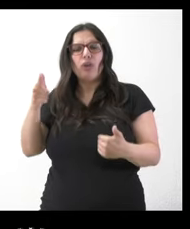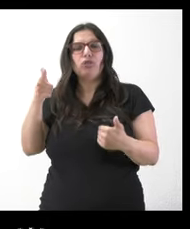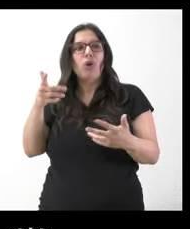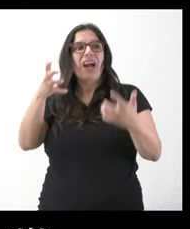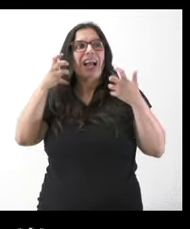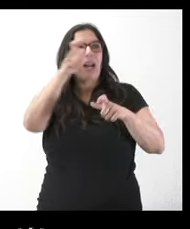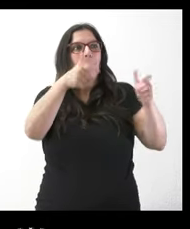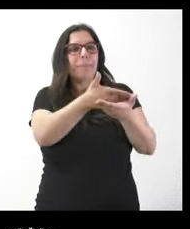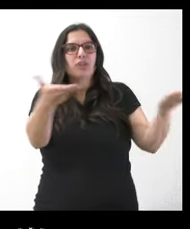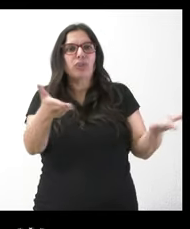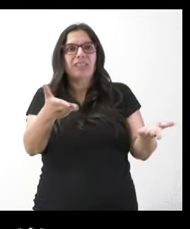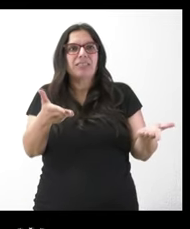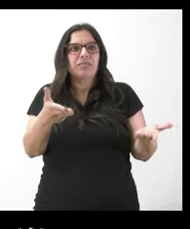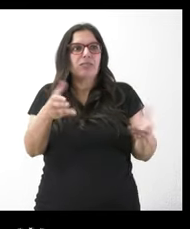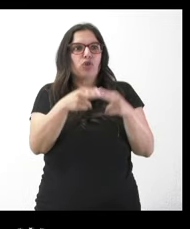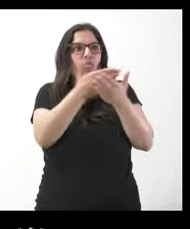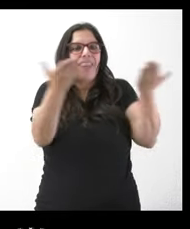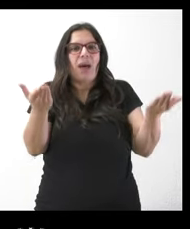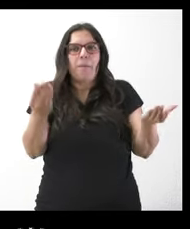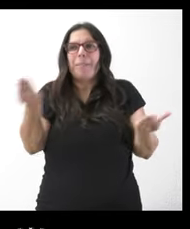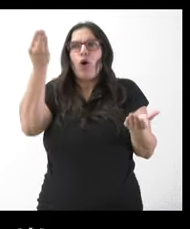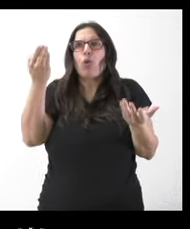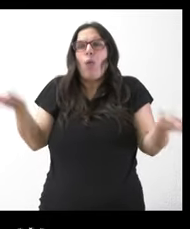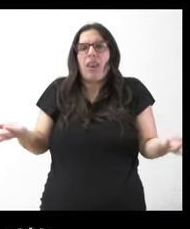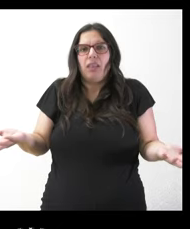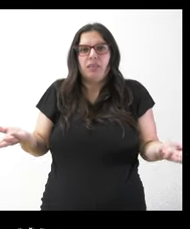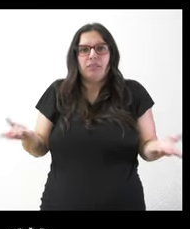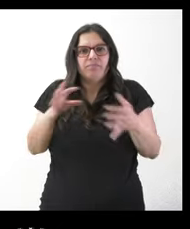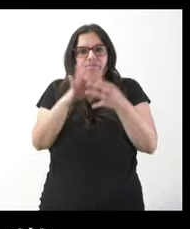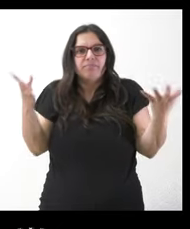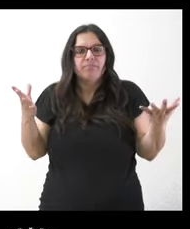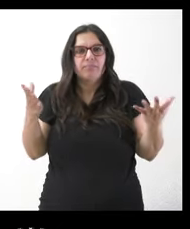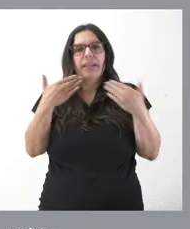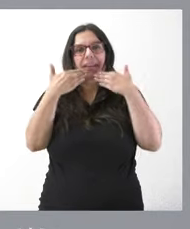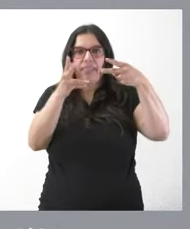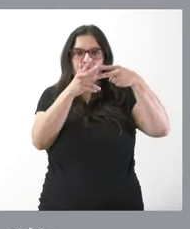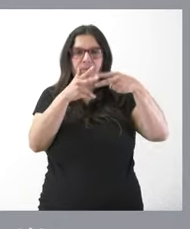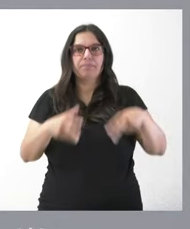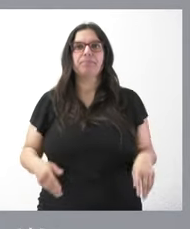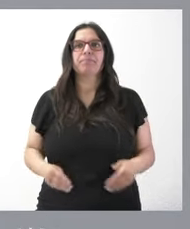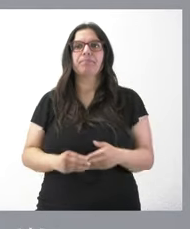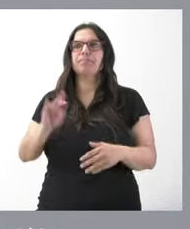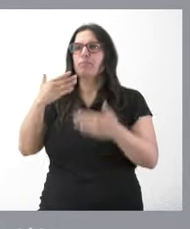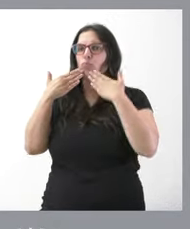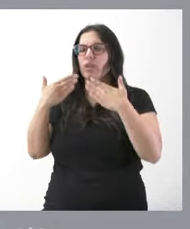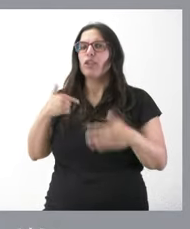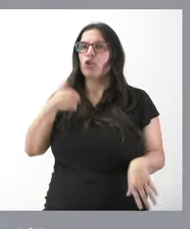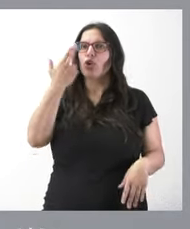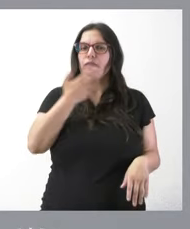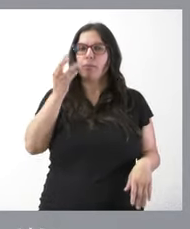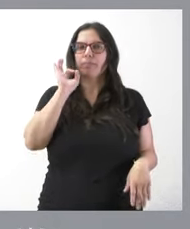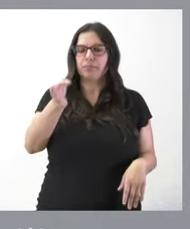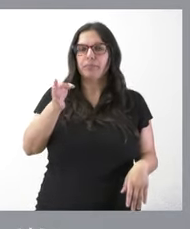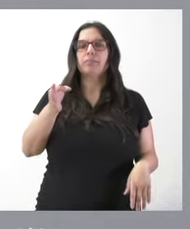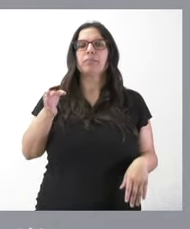qué beneficia esto socialmente a la sociedad de Castilla y León gracias sí muchas gracias le confirmo que efectivamente la posición